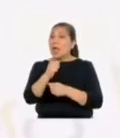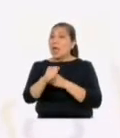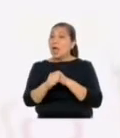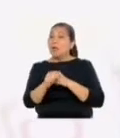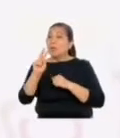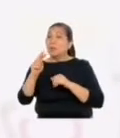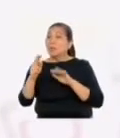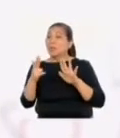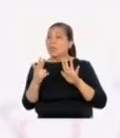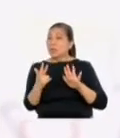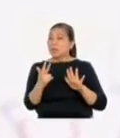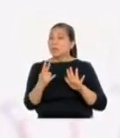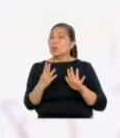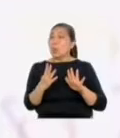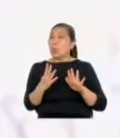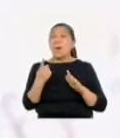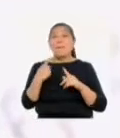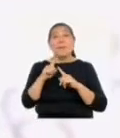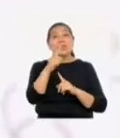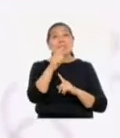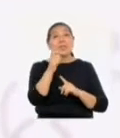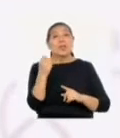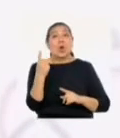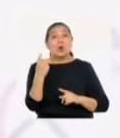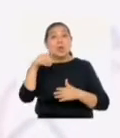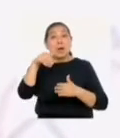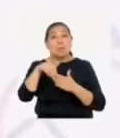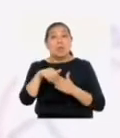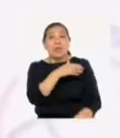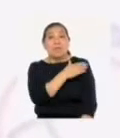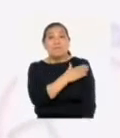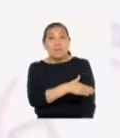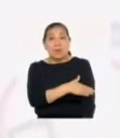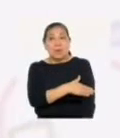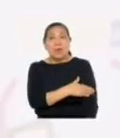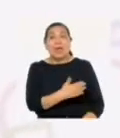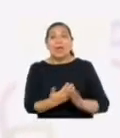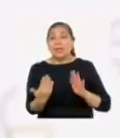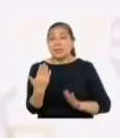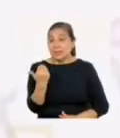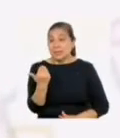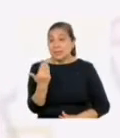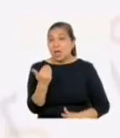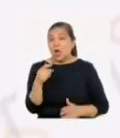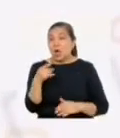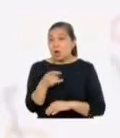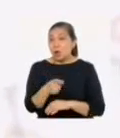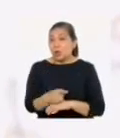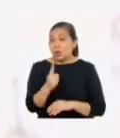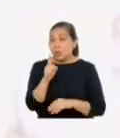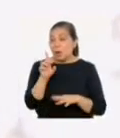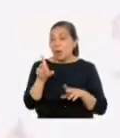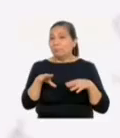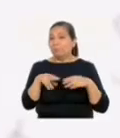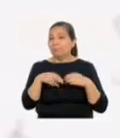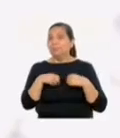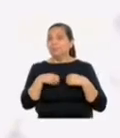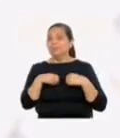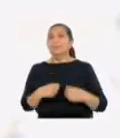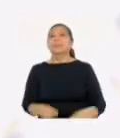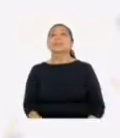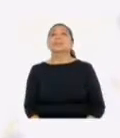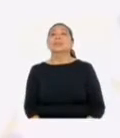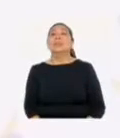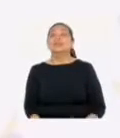el 2019 contó con 111 votos a favor, 15 en contra y una abstención.